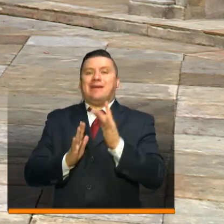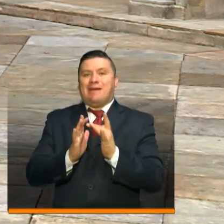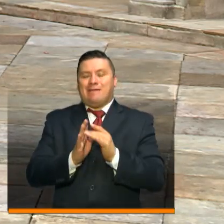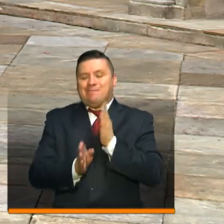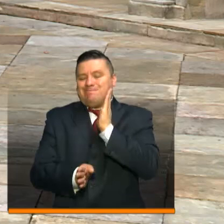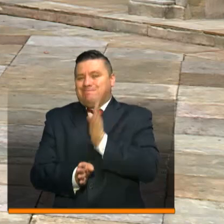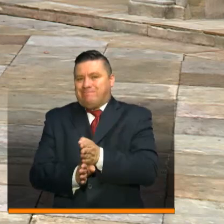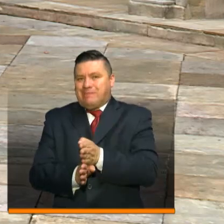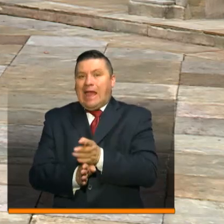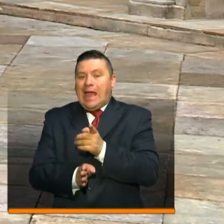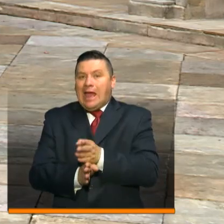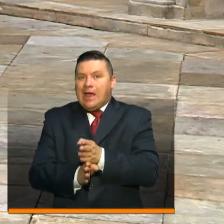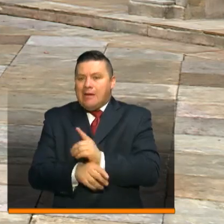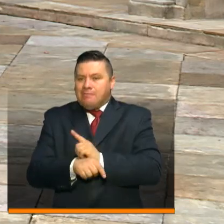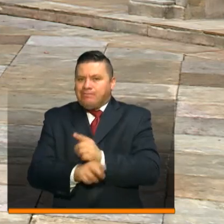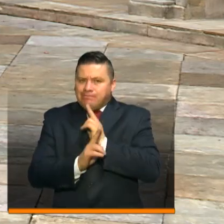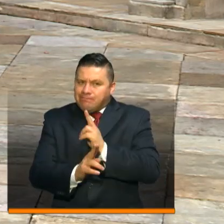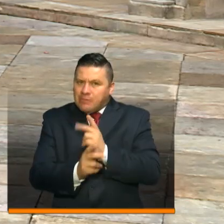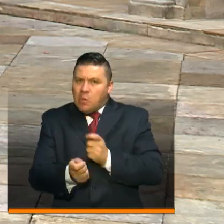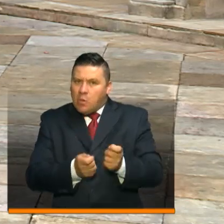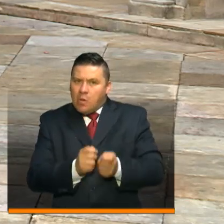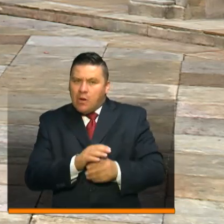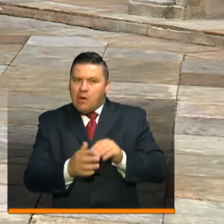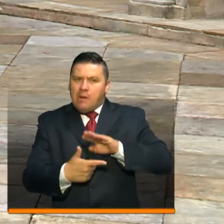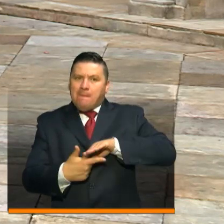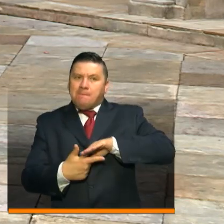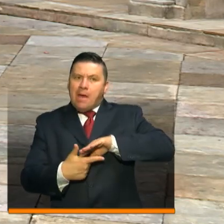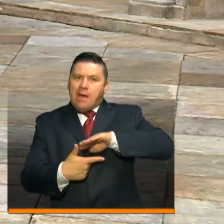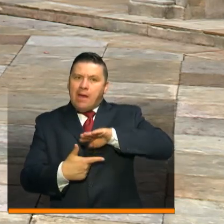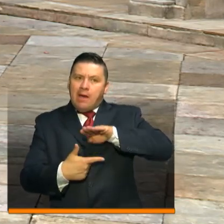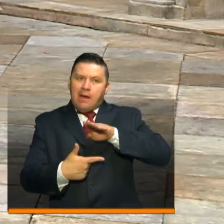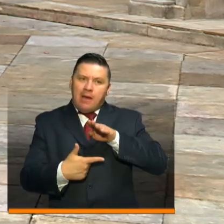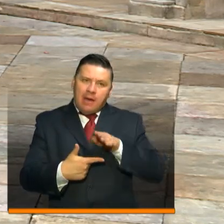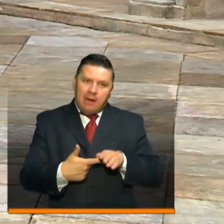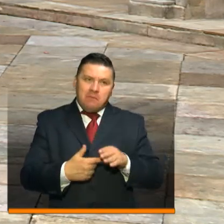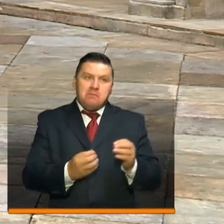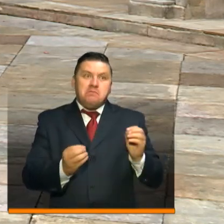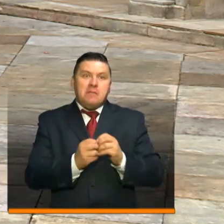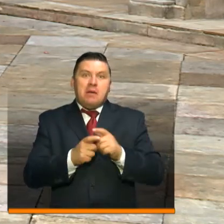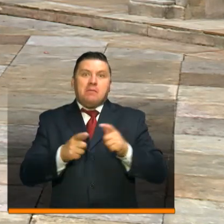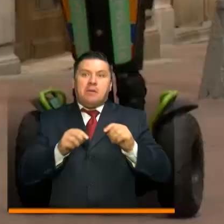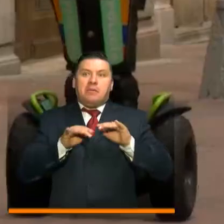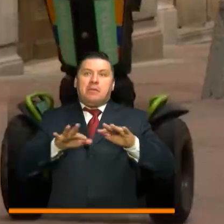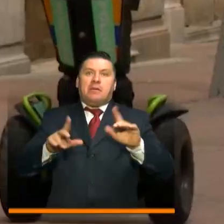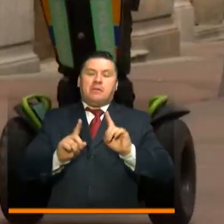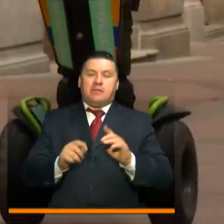abril, como una forma efectiva para seguir aplanando la curva y evitar nuevos contagios.